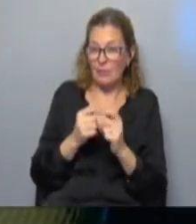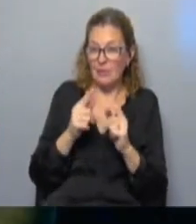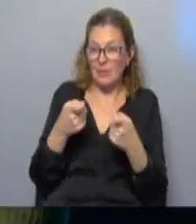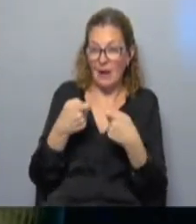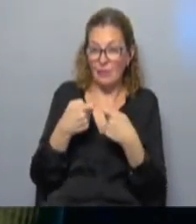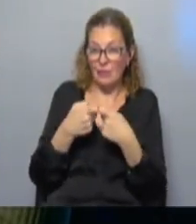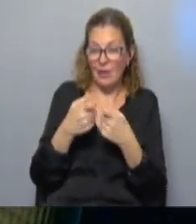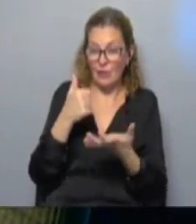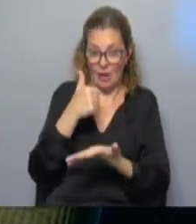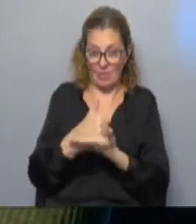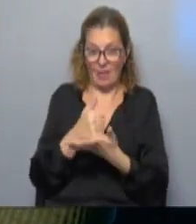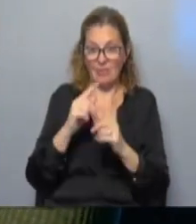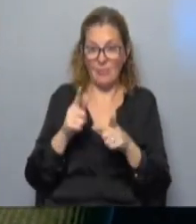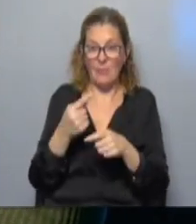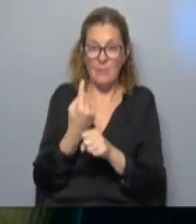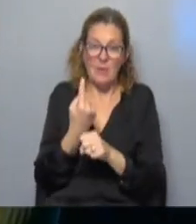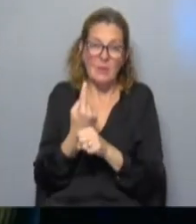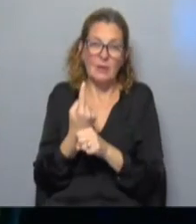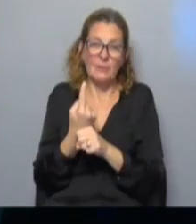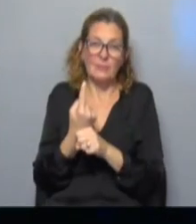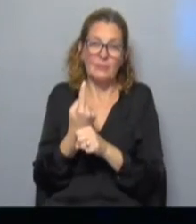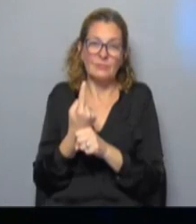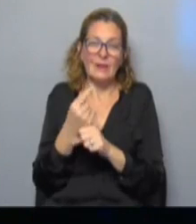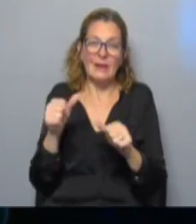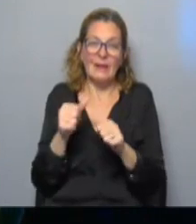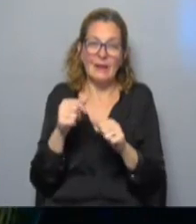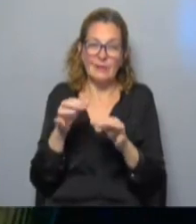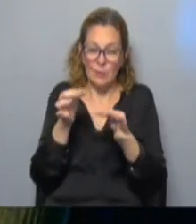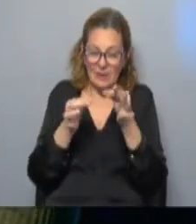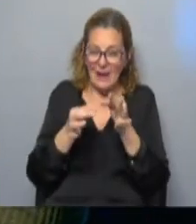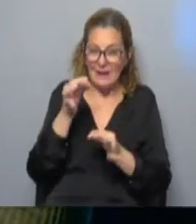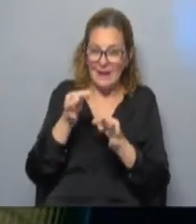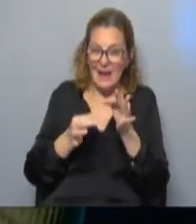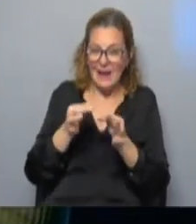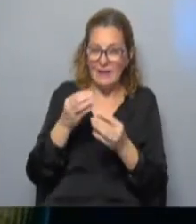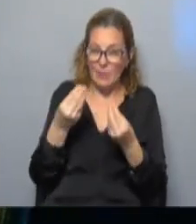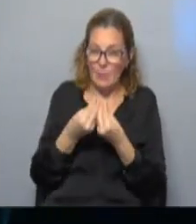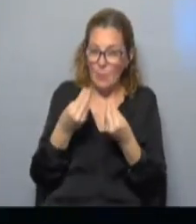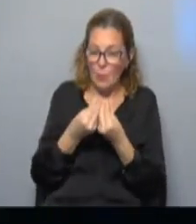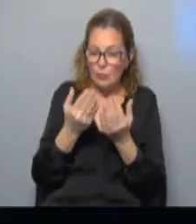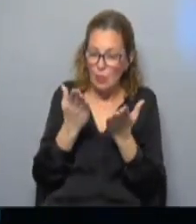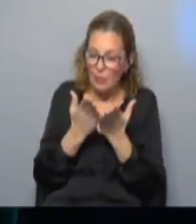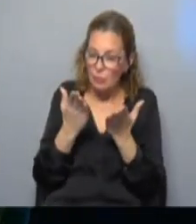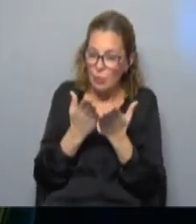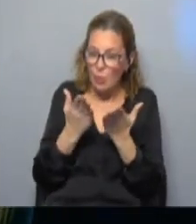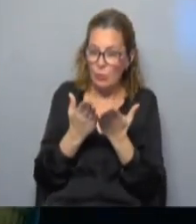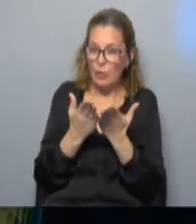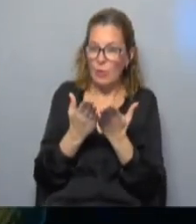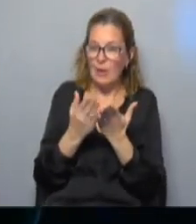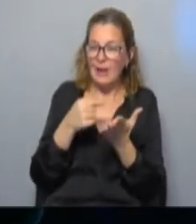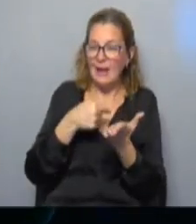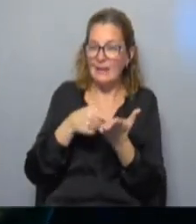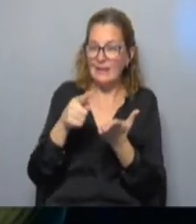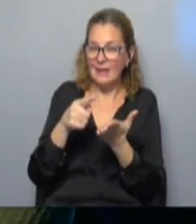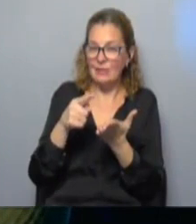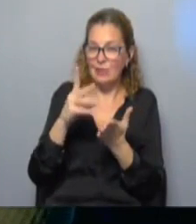asociación primero que nada tenés que hacerte unos análisis bastante este estudio correspondiente al centro de